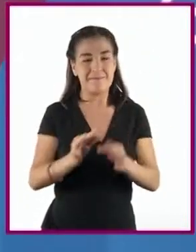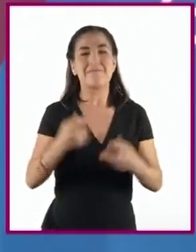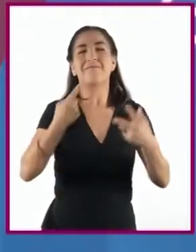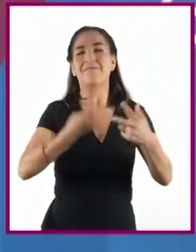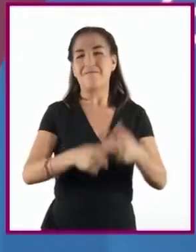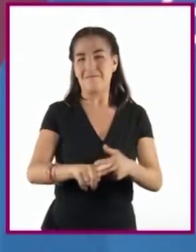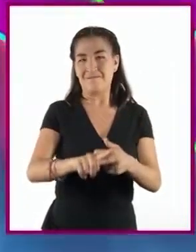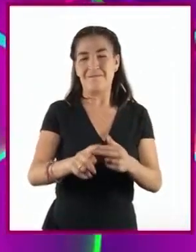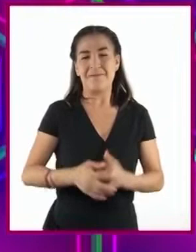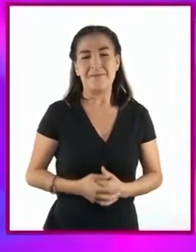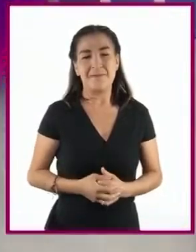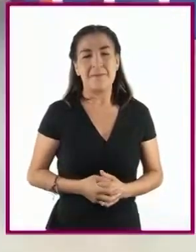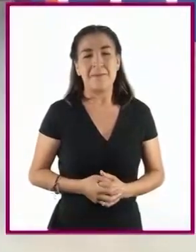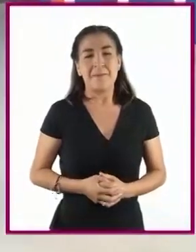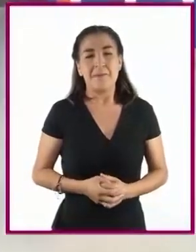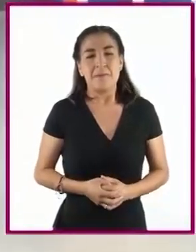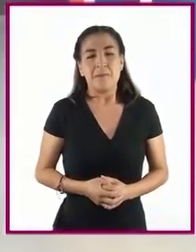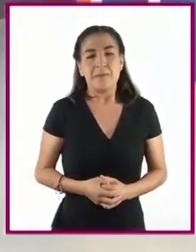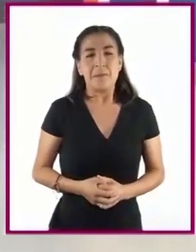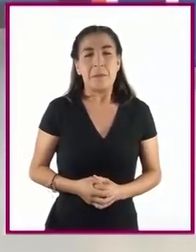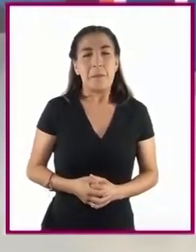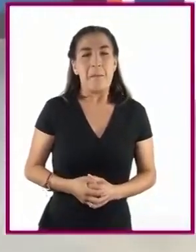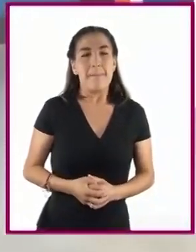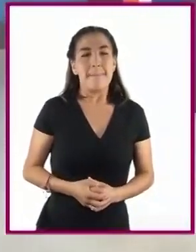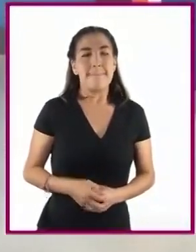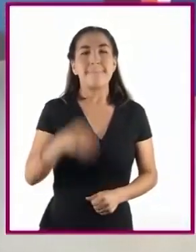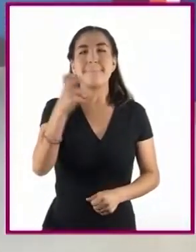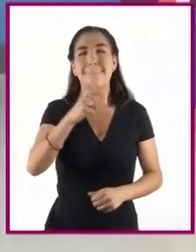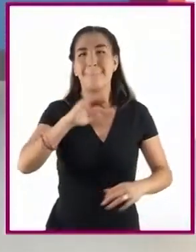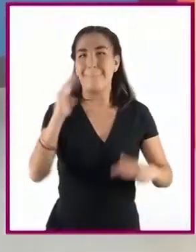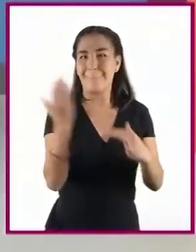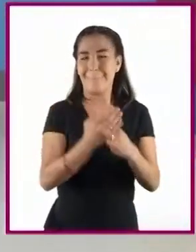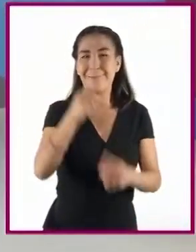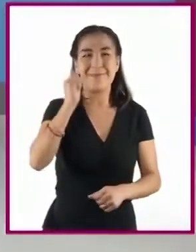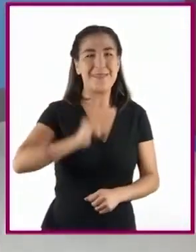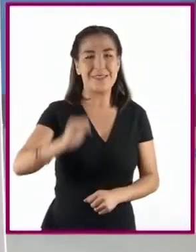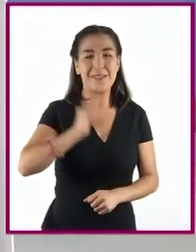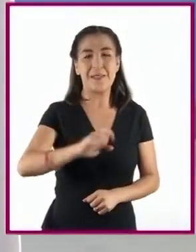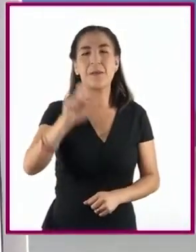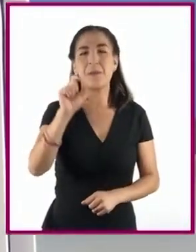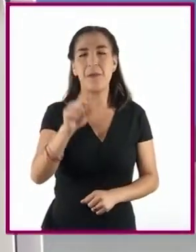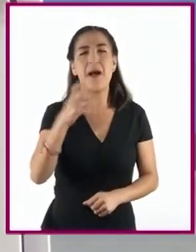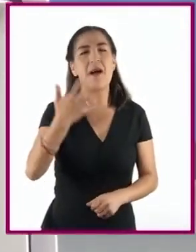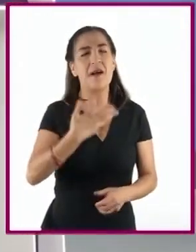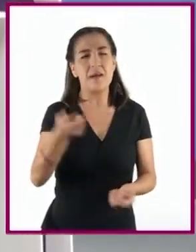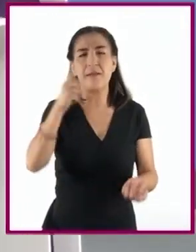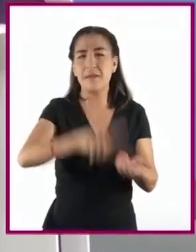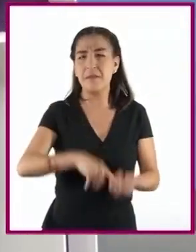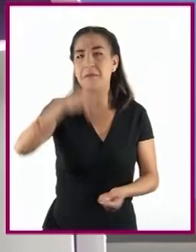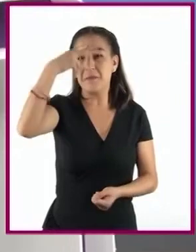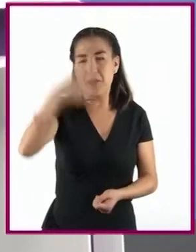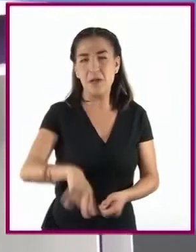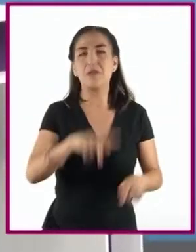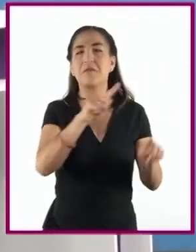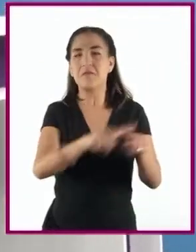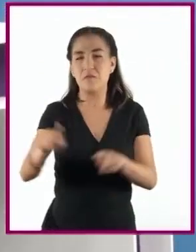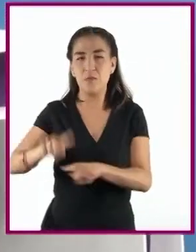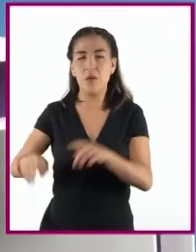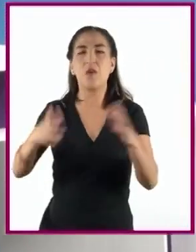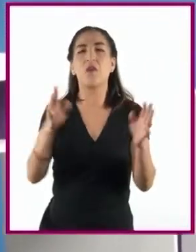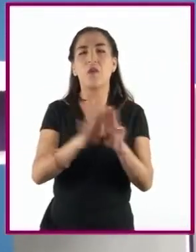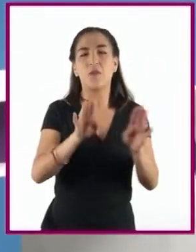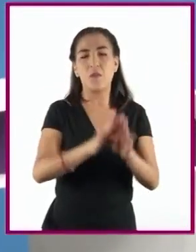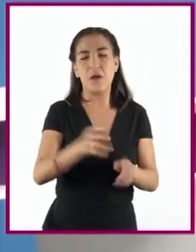¡Comencemos! Durante la segunda mitad del siglo XX, se vivieron en México distintos movimientos sociales,